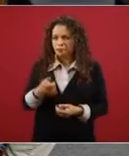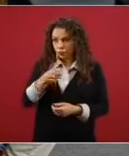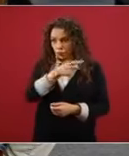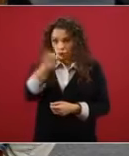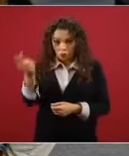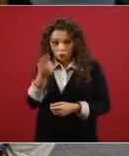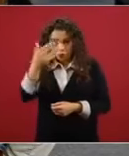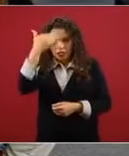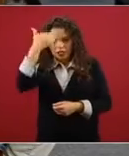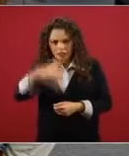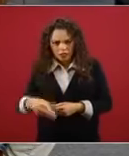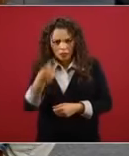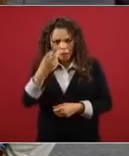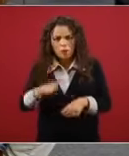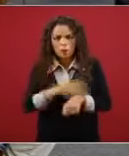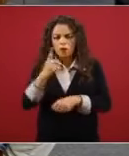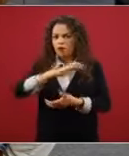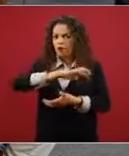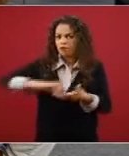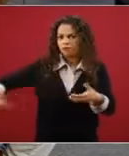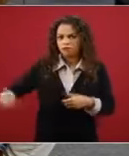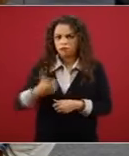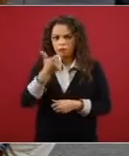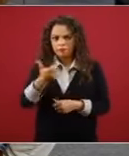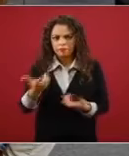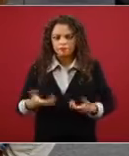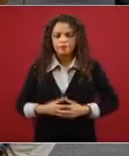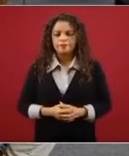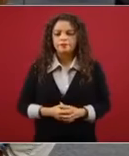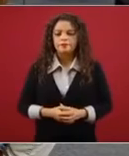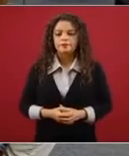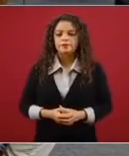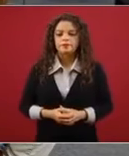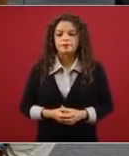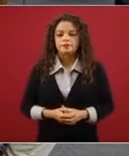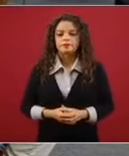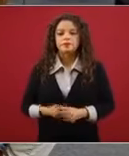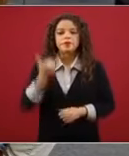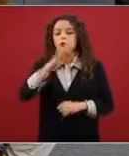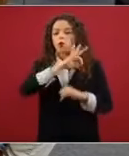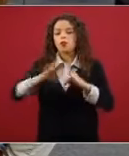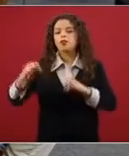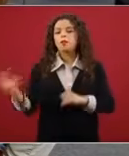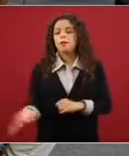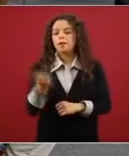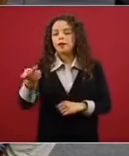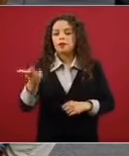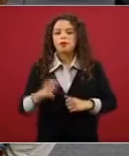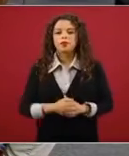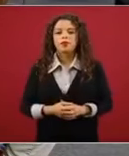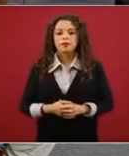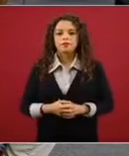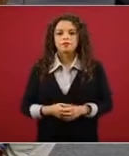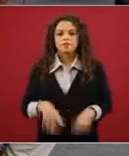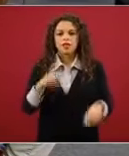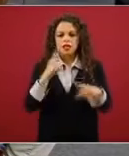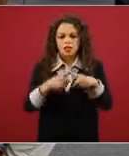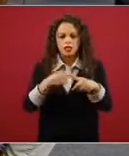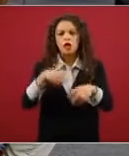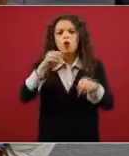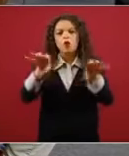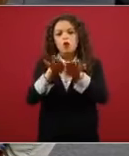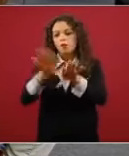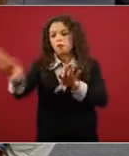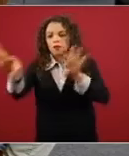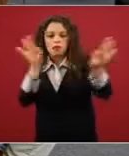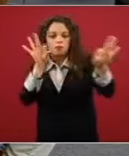eso? Y bueno, ¿cuáles son las acciones? Finalmente, la última pregunta es quiénes o cómo se escogieron a los maestros que